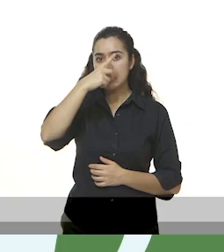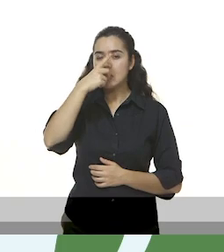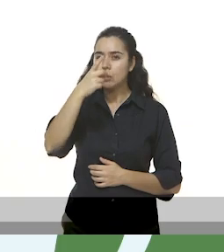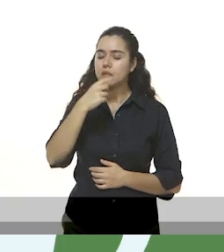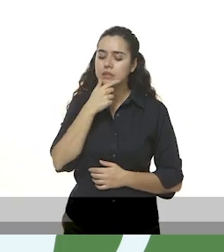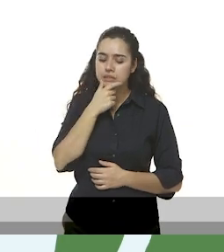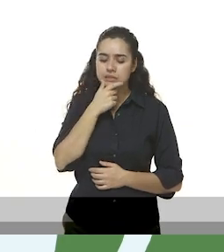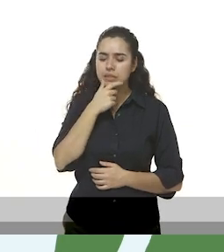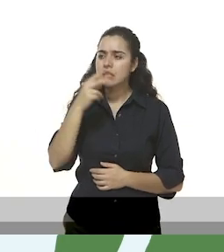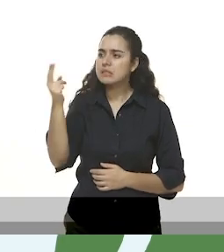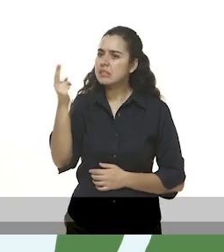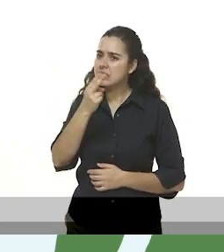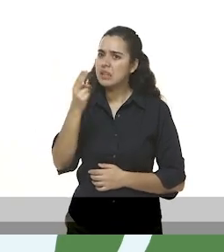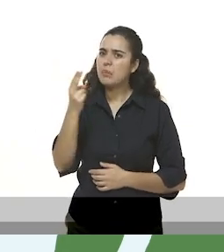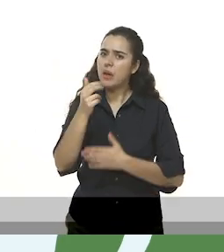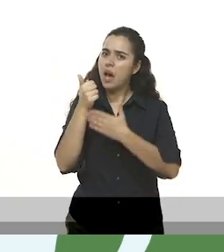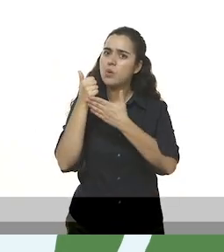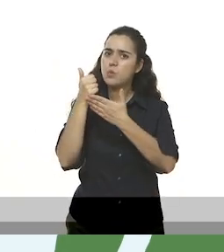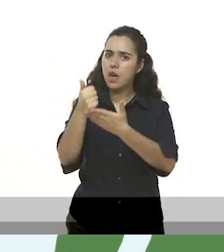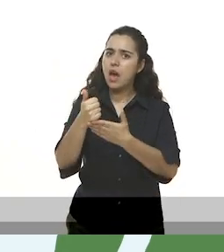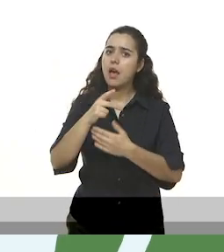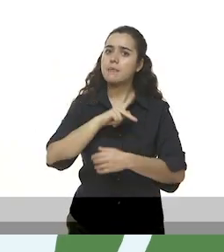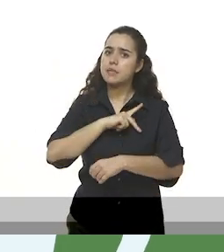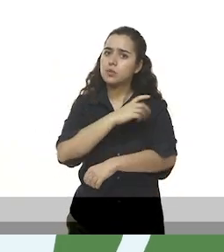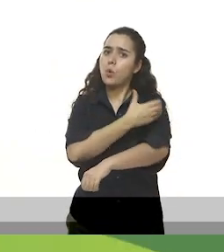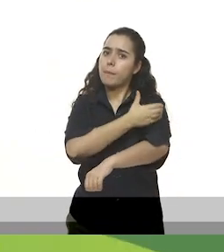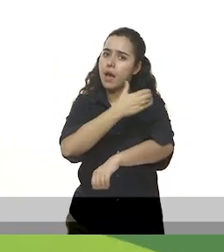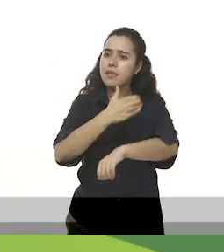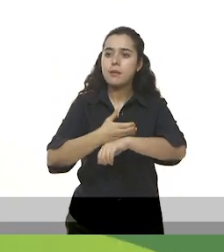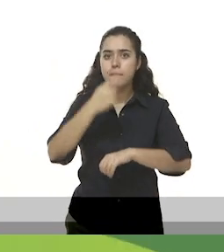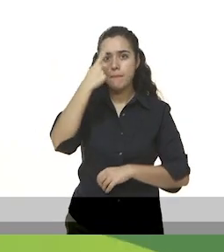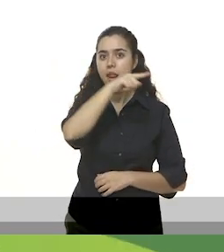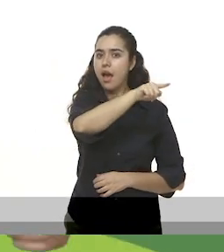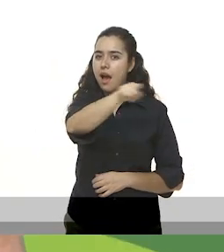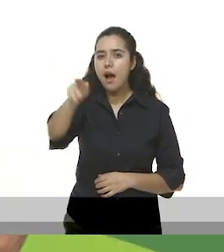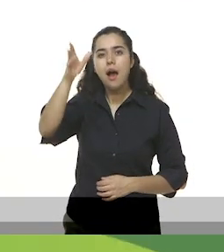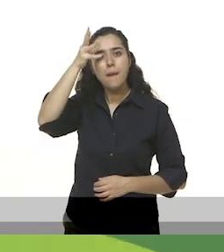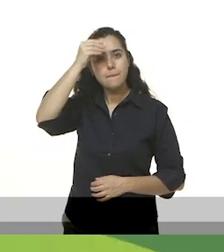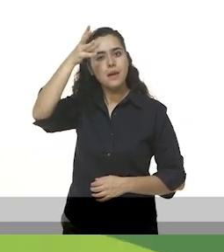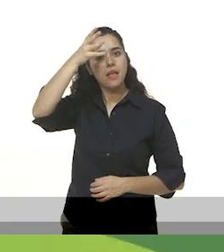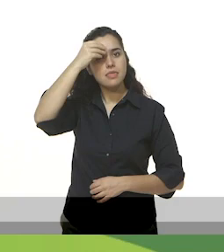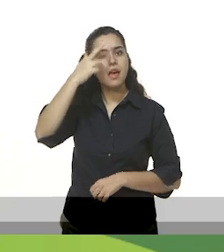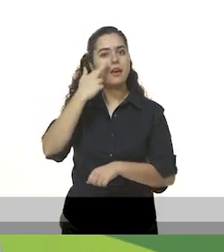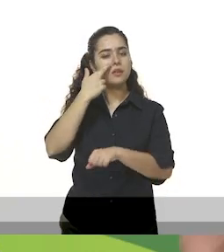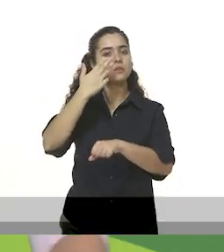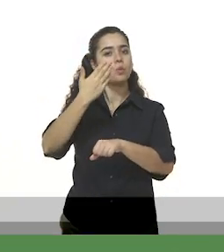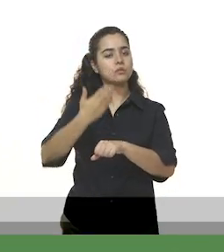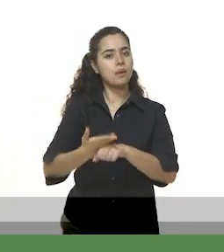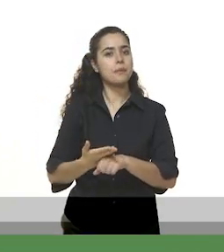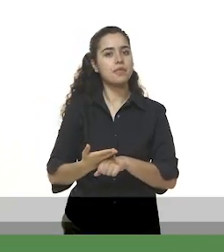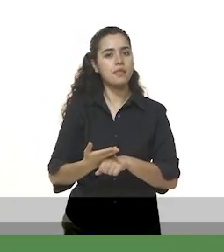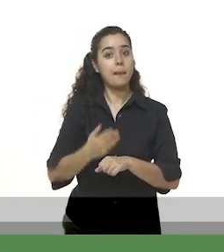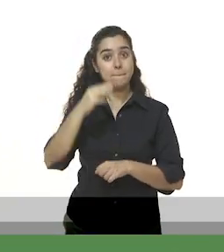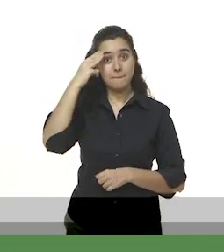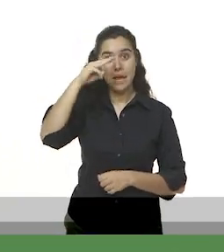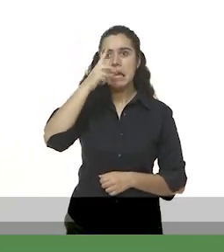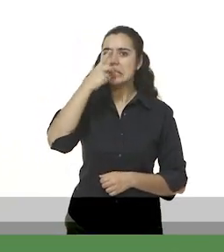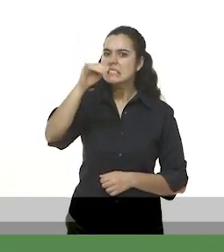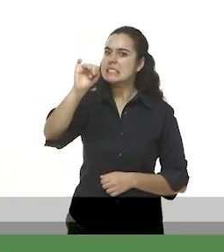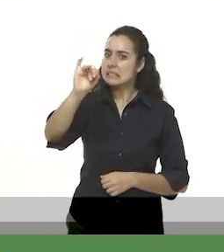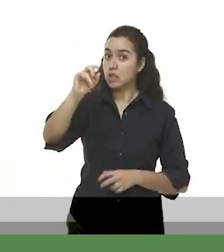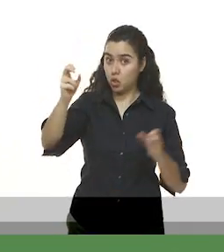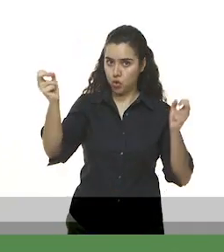compañeros entiendan la importancia de la responsabilidad. Debemos hablar hoy con Max para ver qué nos recomienda. María comentó,